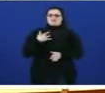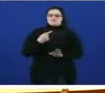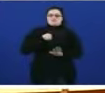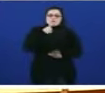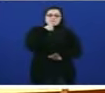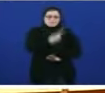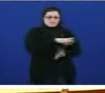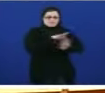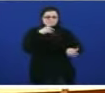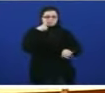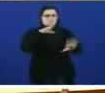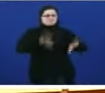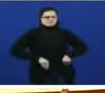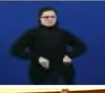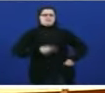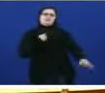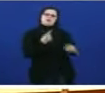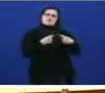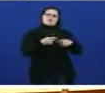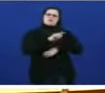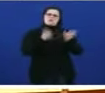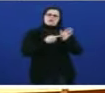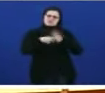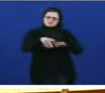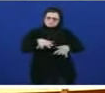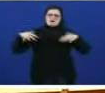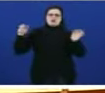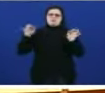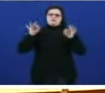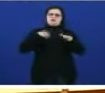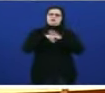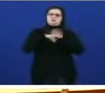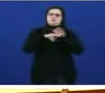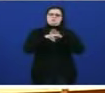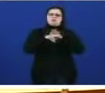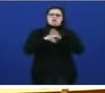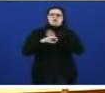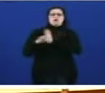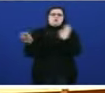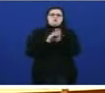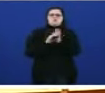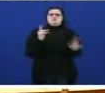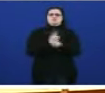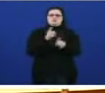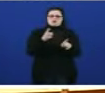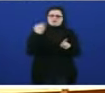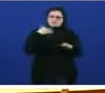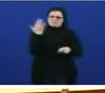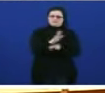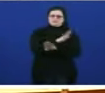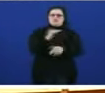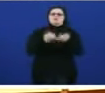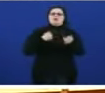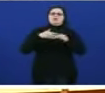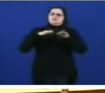de dicer aceptaron vostedes negociar unha lei deste Parlamento cun recurso de inconstitucionalidades apresentado seguiron vostedes na